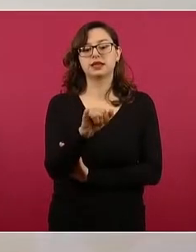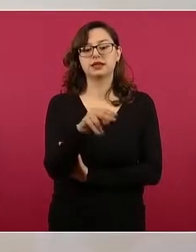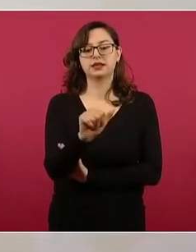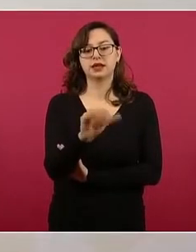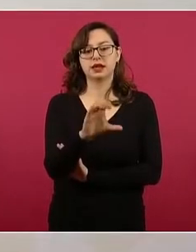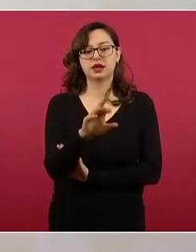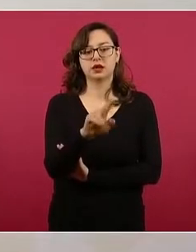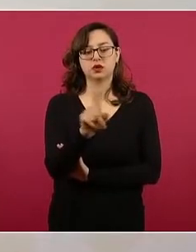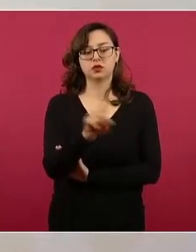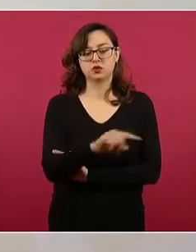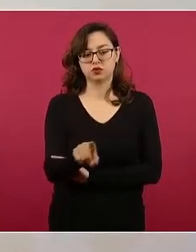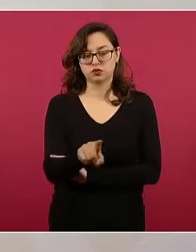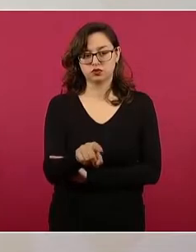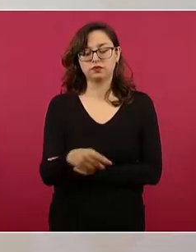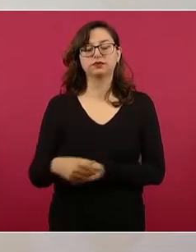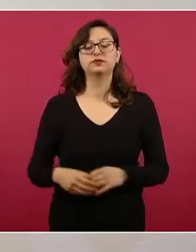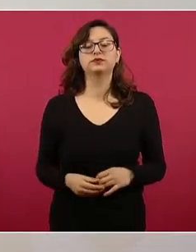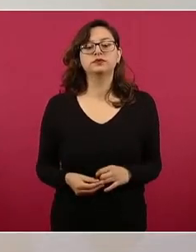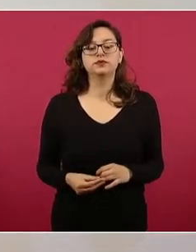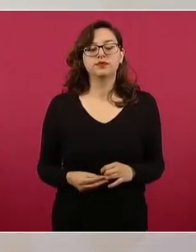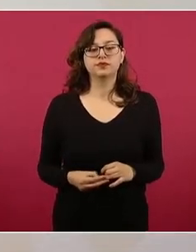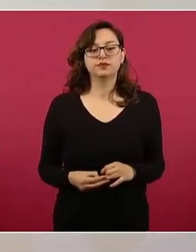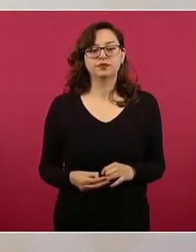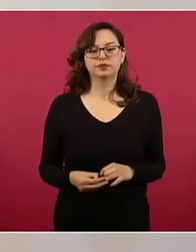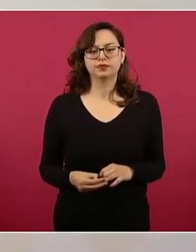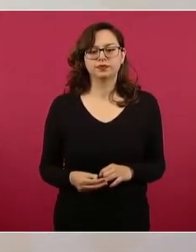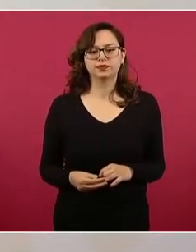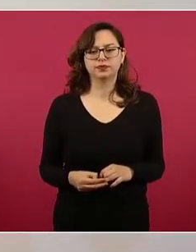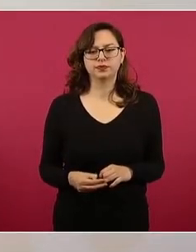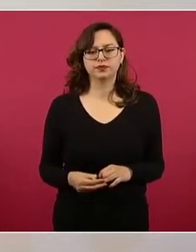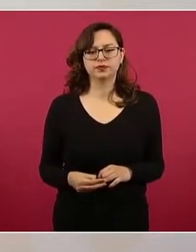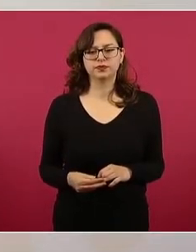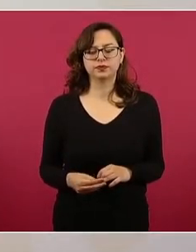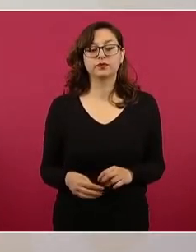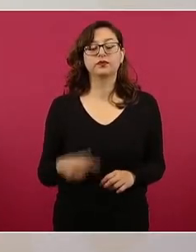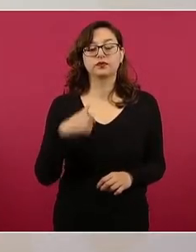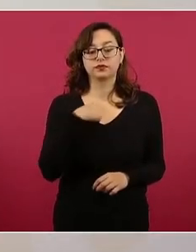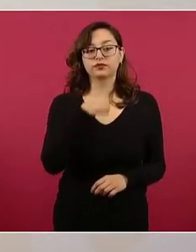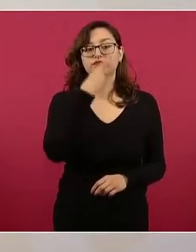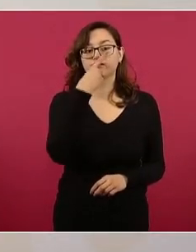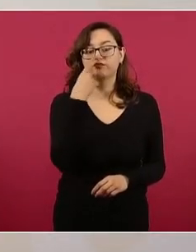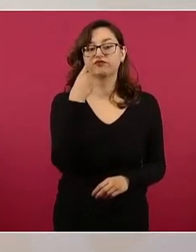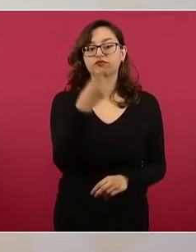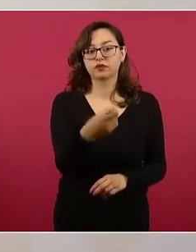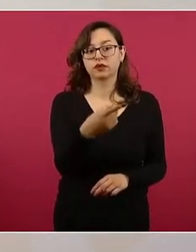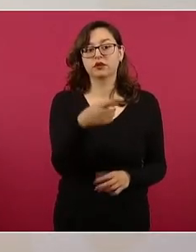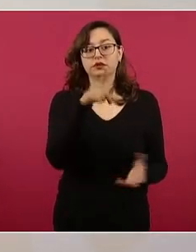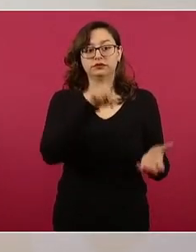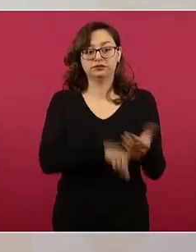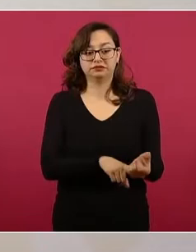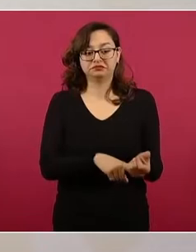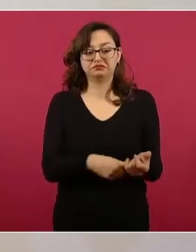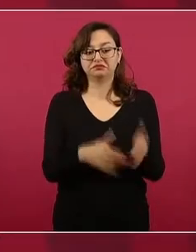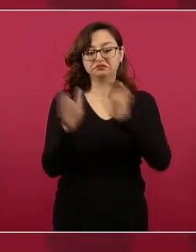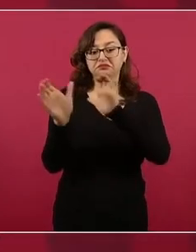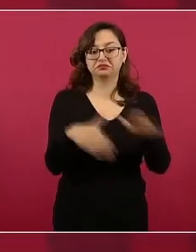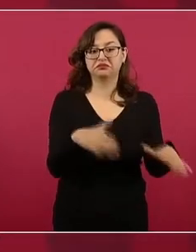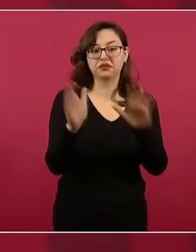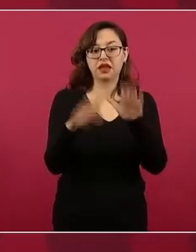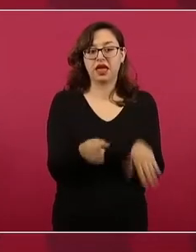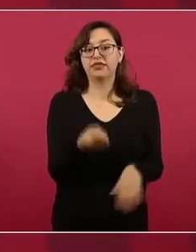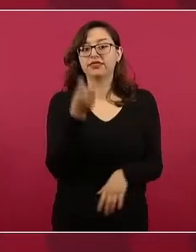Yo hablaba de que con esa coquizadora íbamos a poder dar tres mil empleos. No,